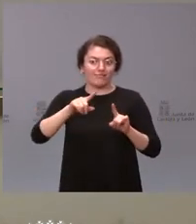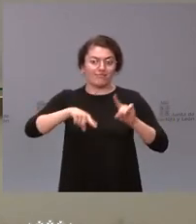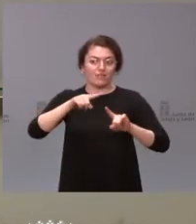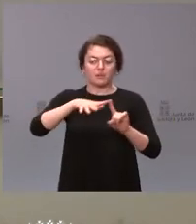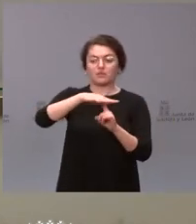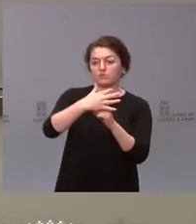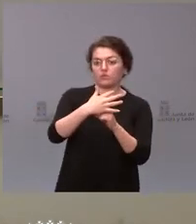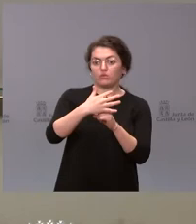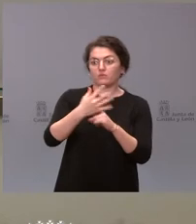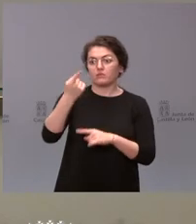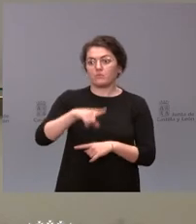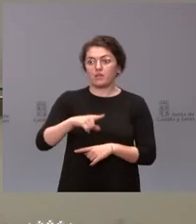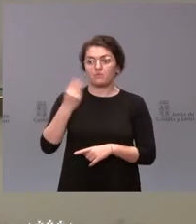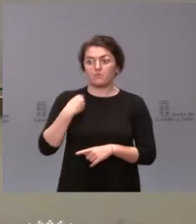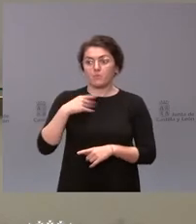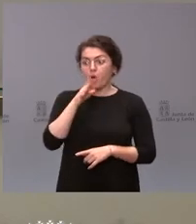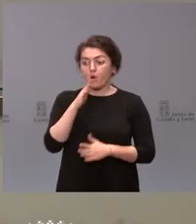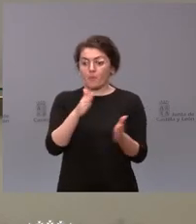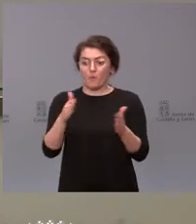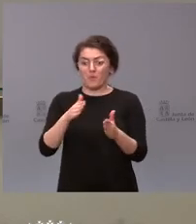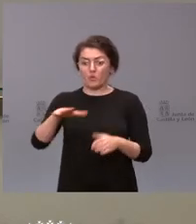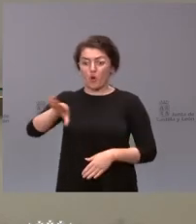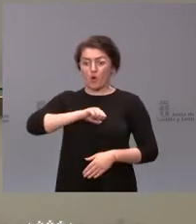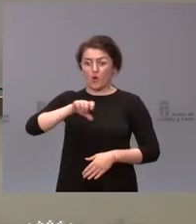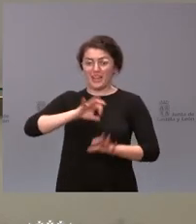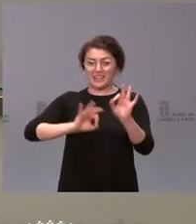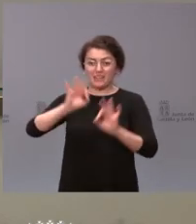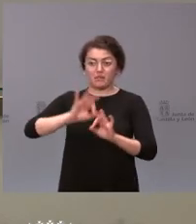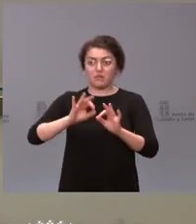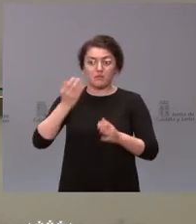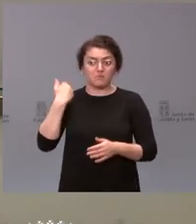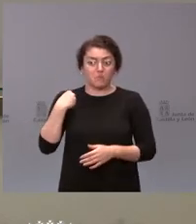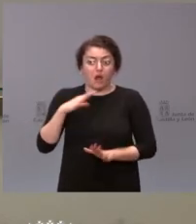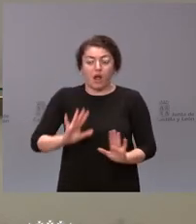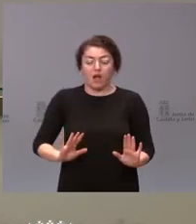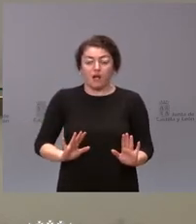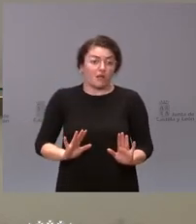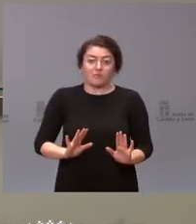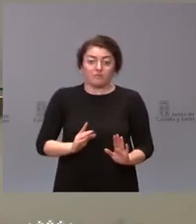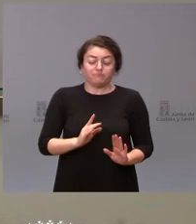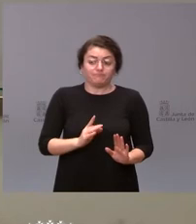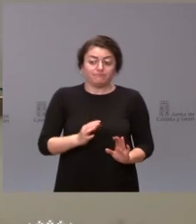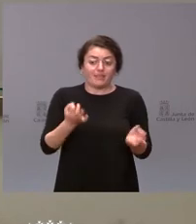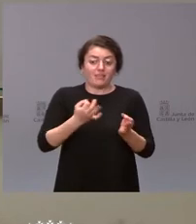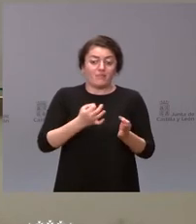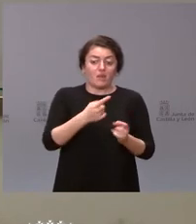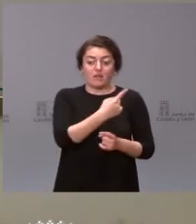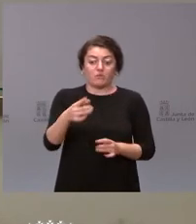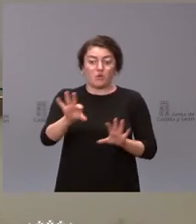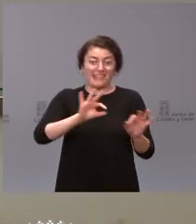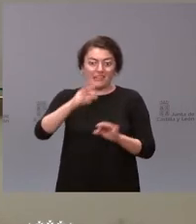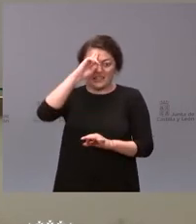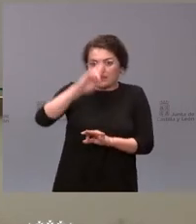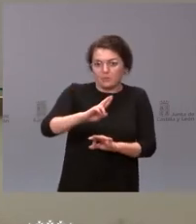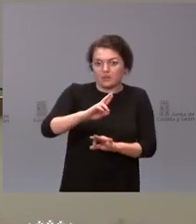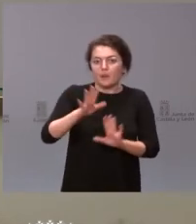como la que estamos viviendo pues lógicamente hay que respetar la decisión de cada uno pero también hay que poner de manifiesto el